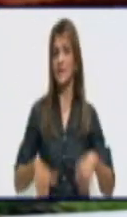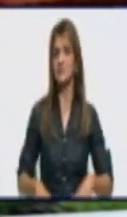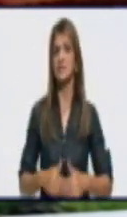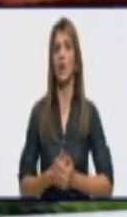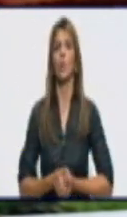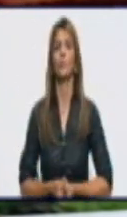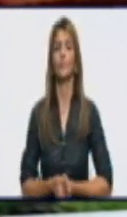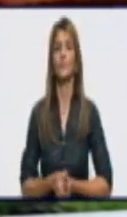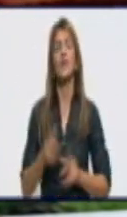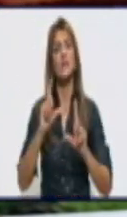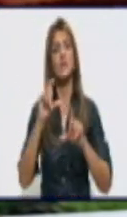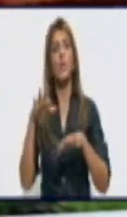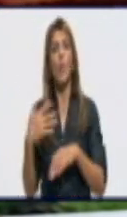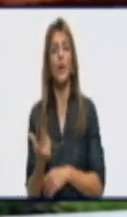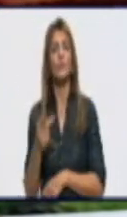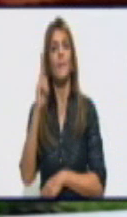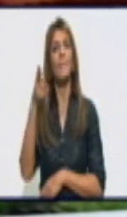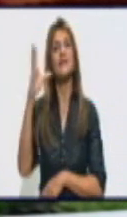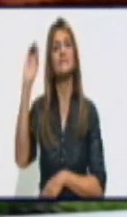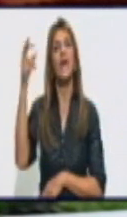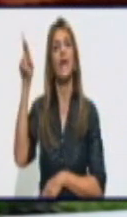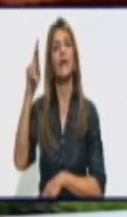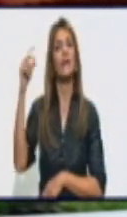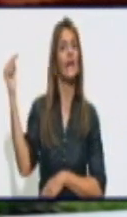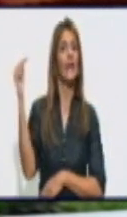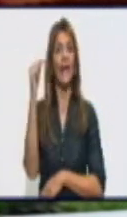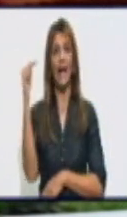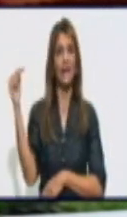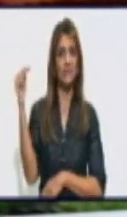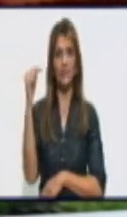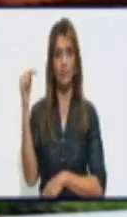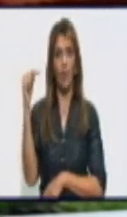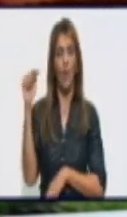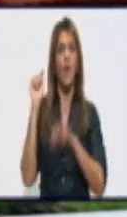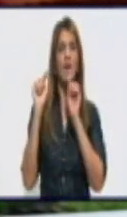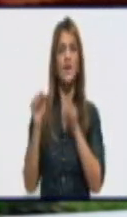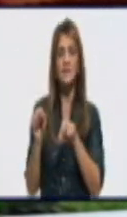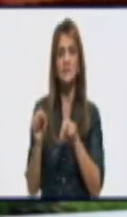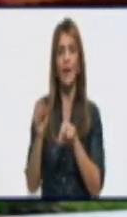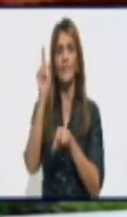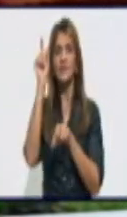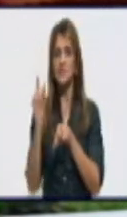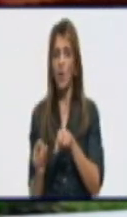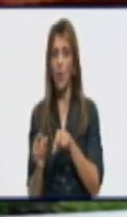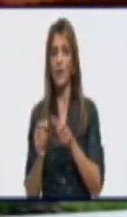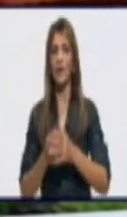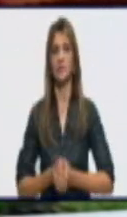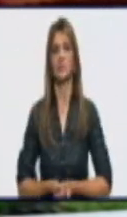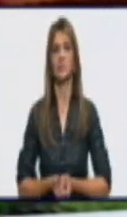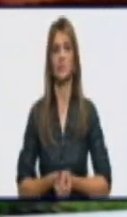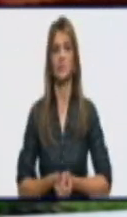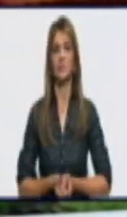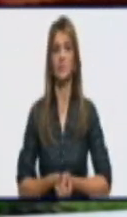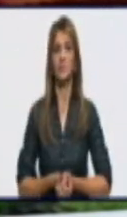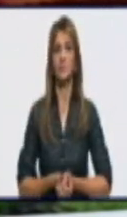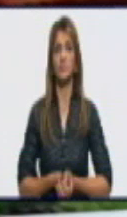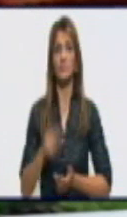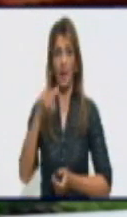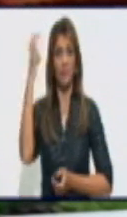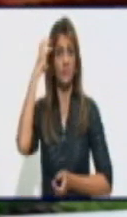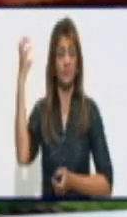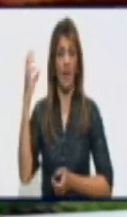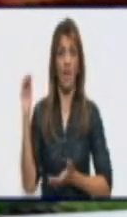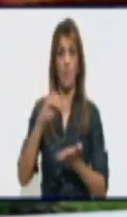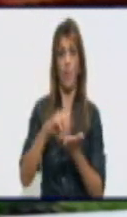PCR negativo, esa persona, el Estado revolucionario, le pone un ómnibus, le